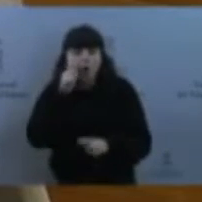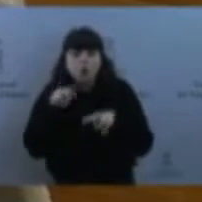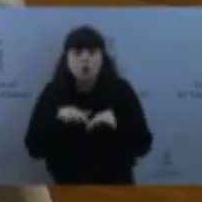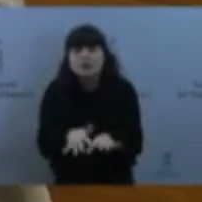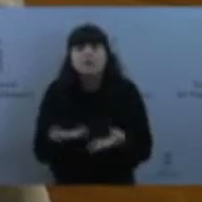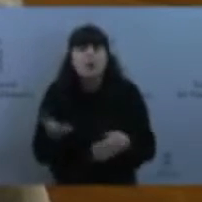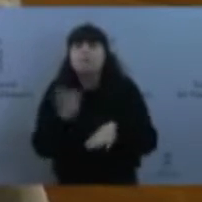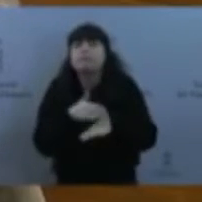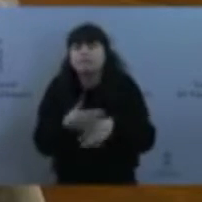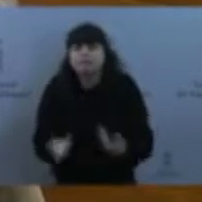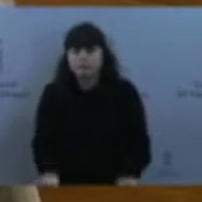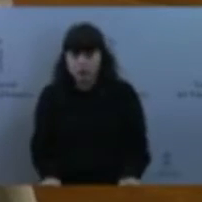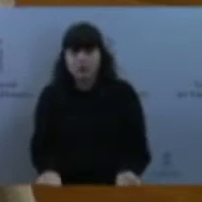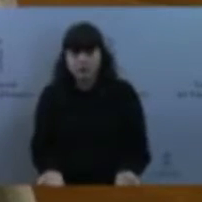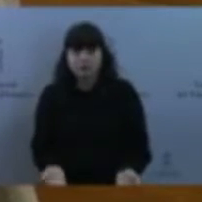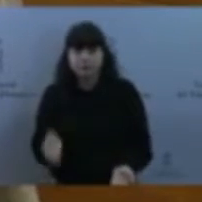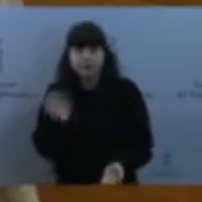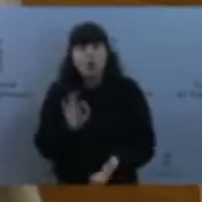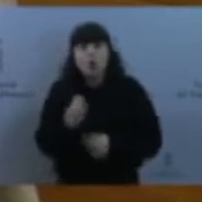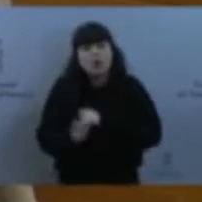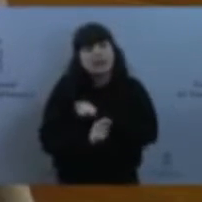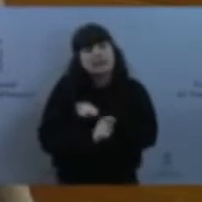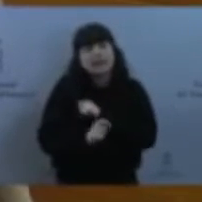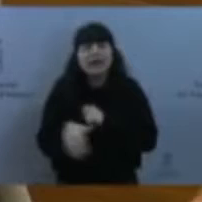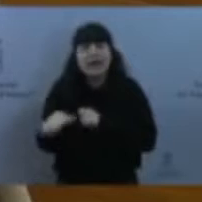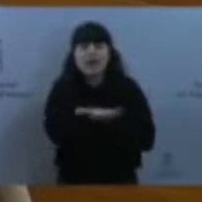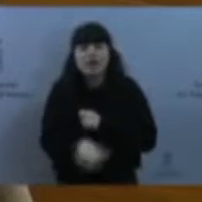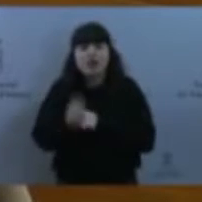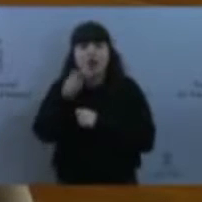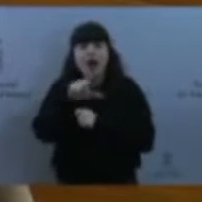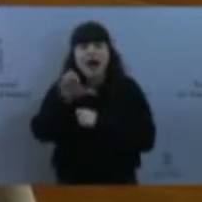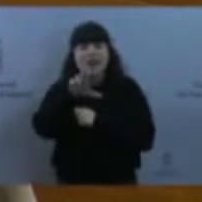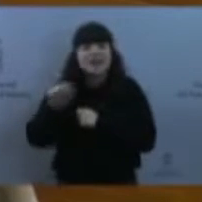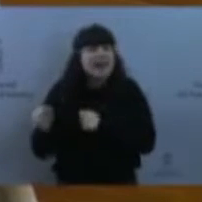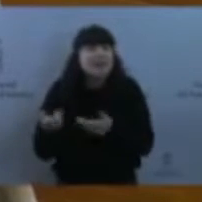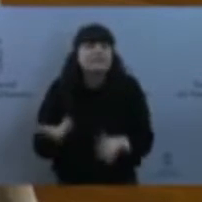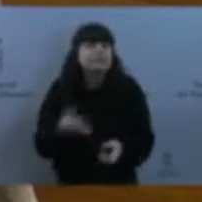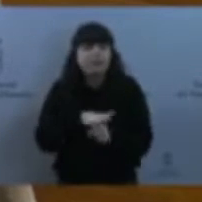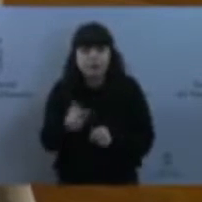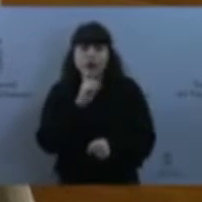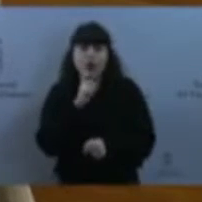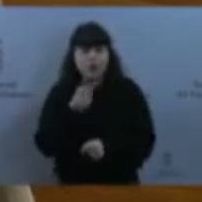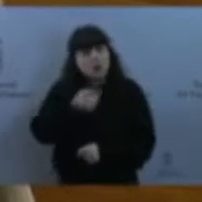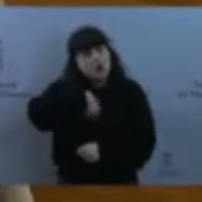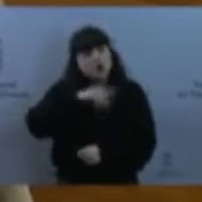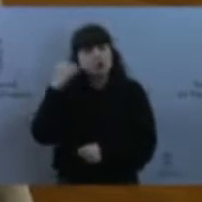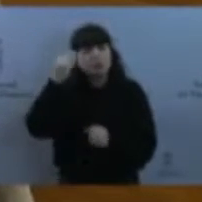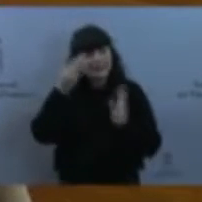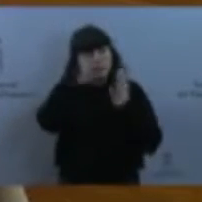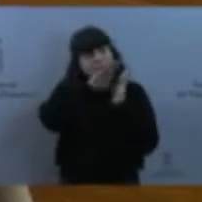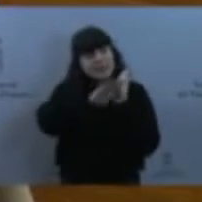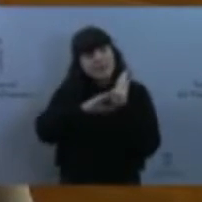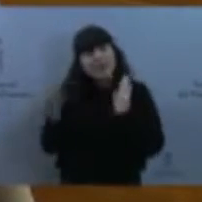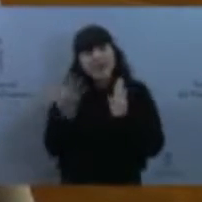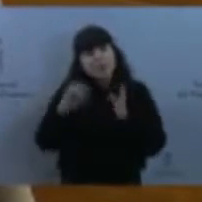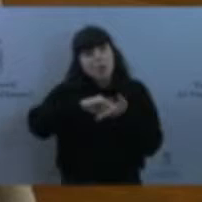se enmarca? Para nosotros, cualquier medida para estos territorios debería de estar basada en un plan estratégico para las zonas rurales de